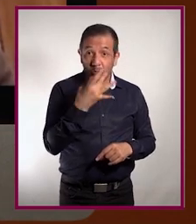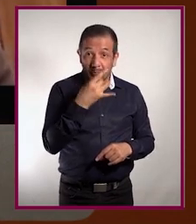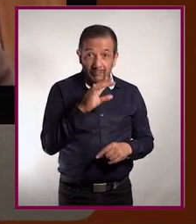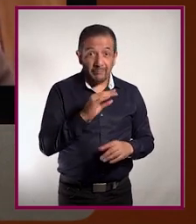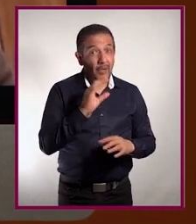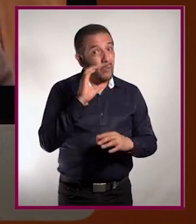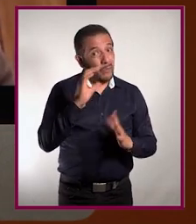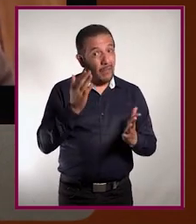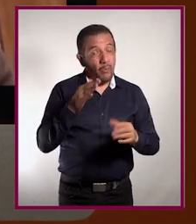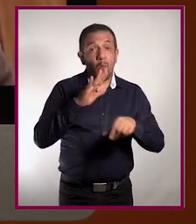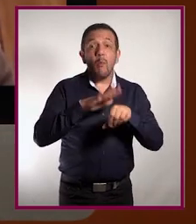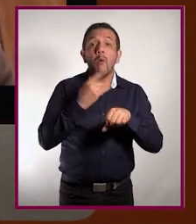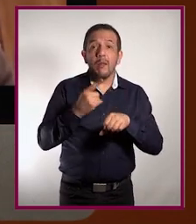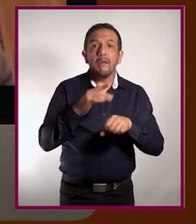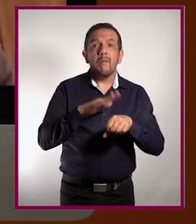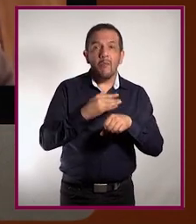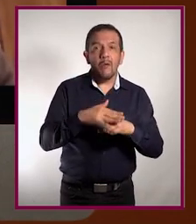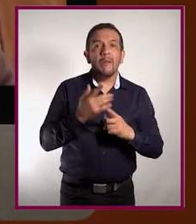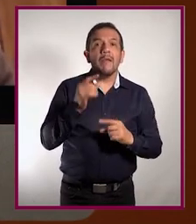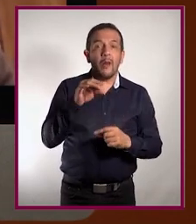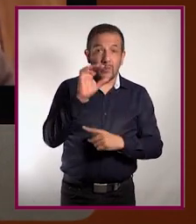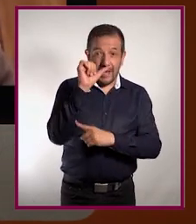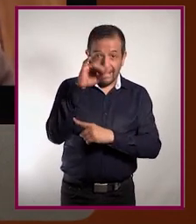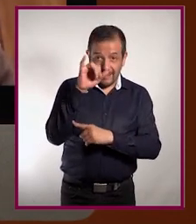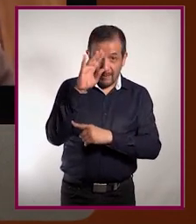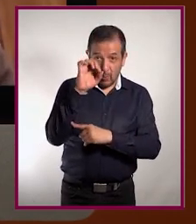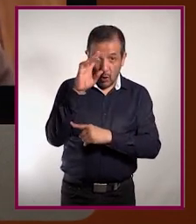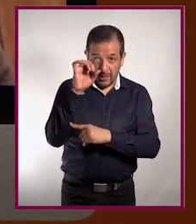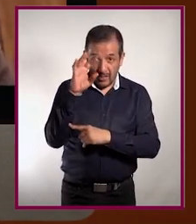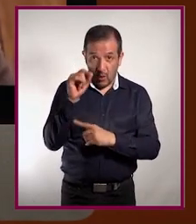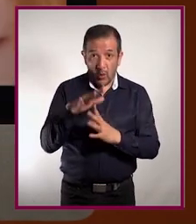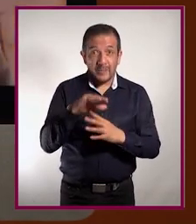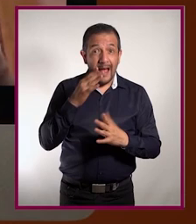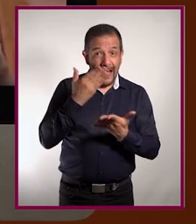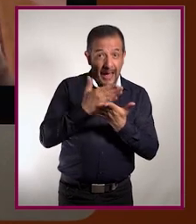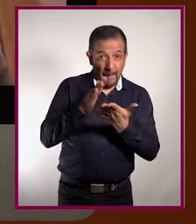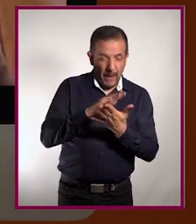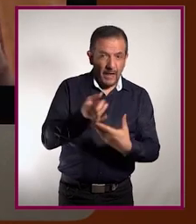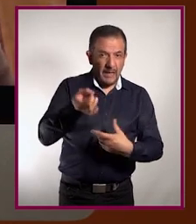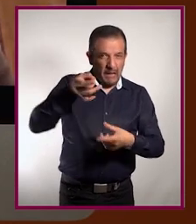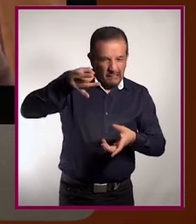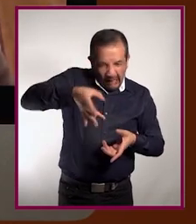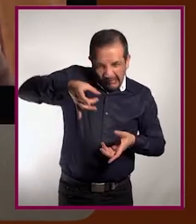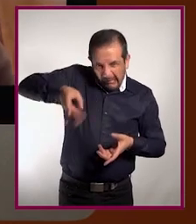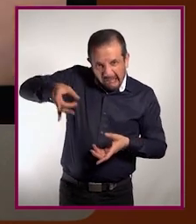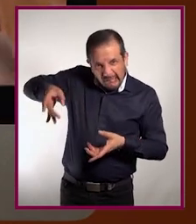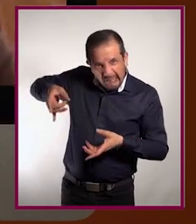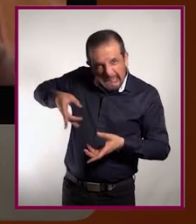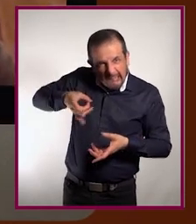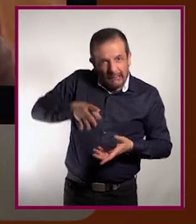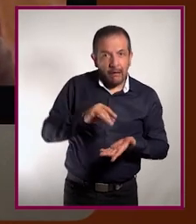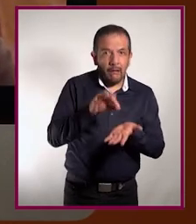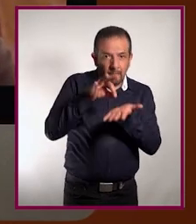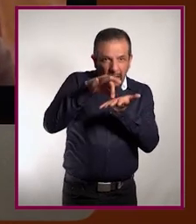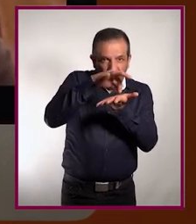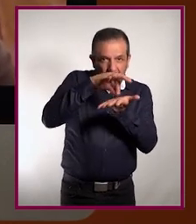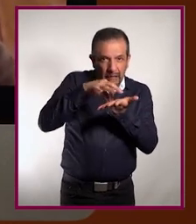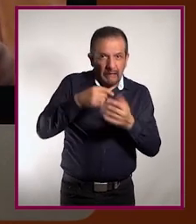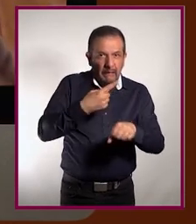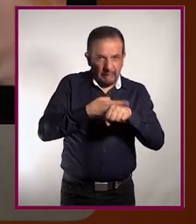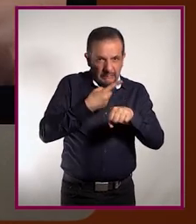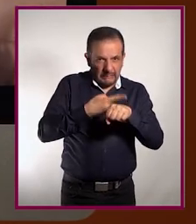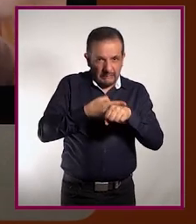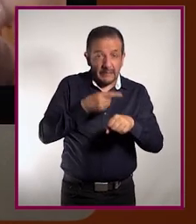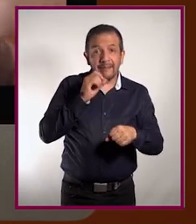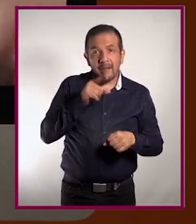riesgos. Uno de los riesgos más importantes de los antibióticos es que los antibióticos, además de matar a las bacterias que nos causan enfermedad,